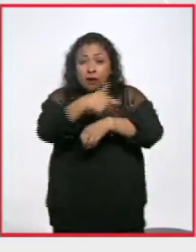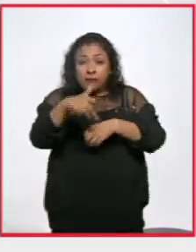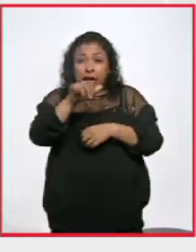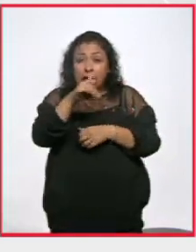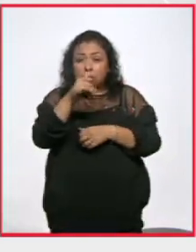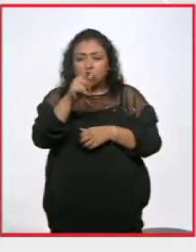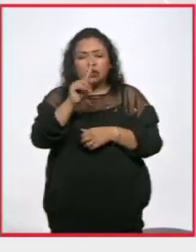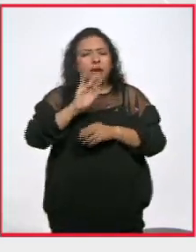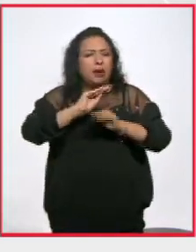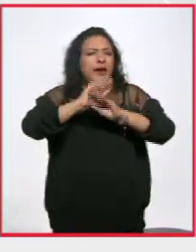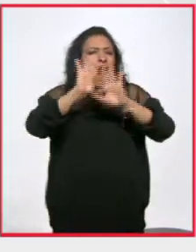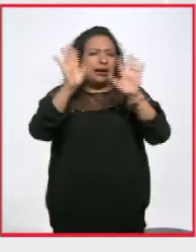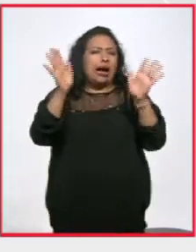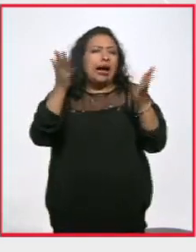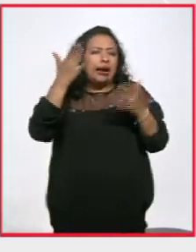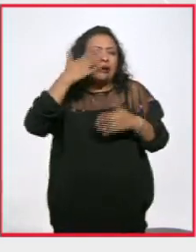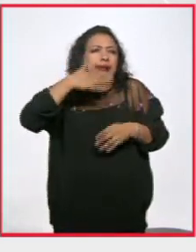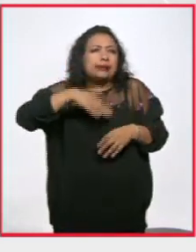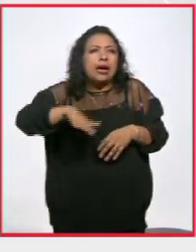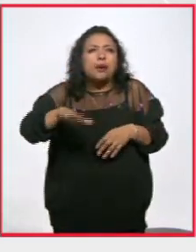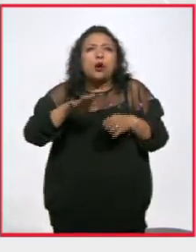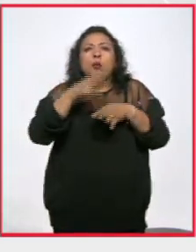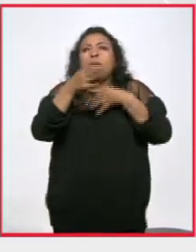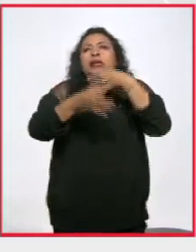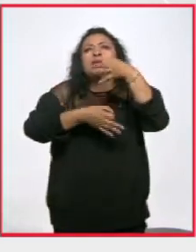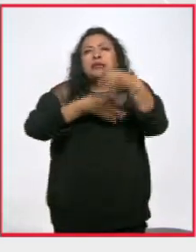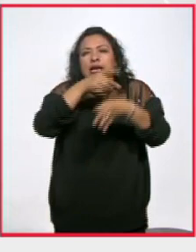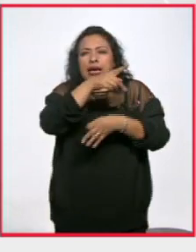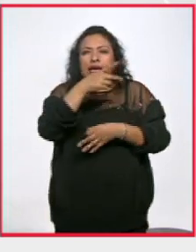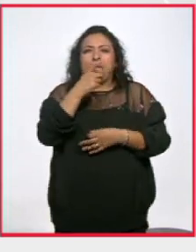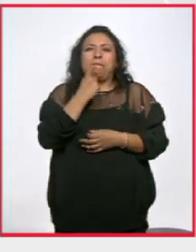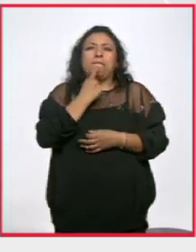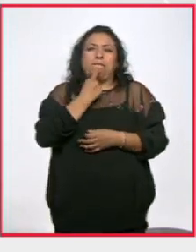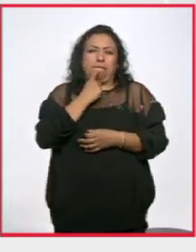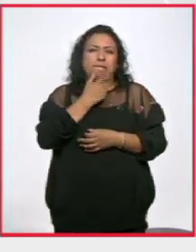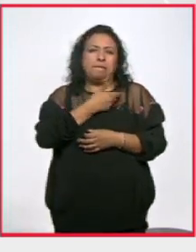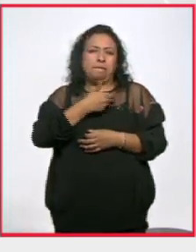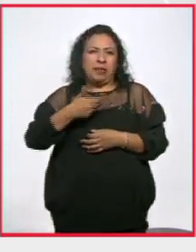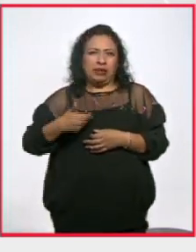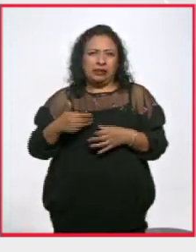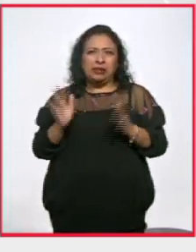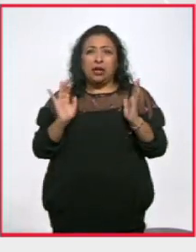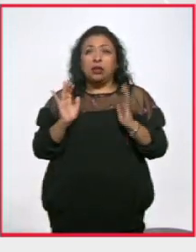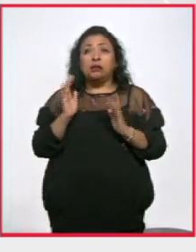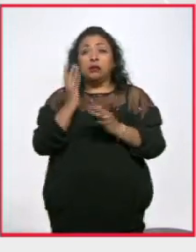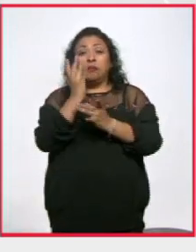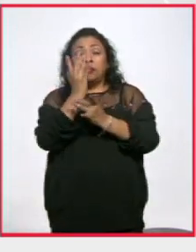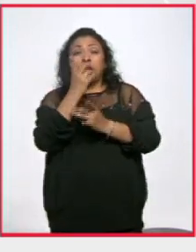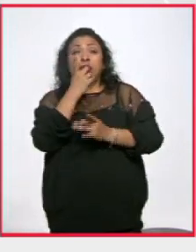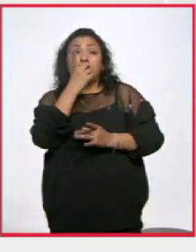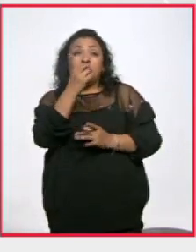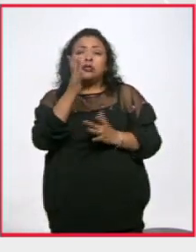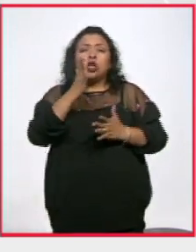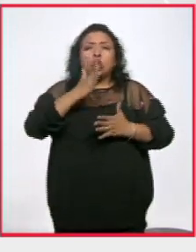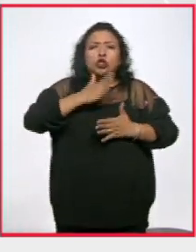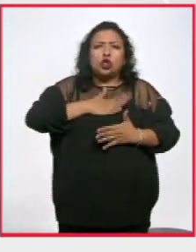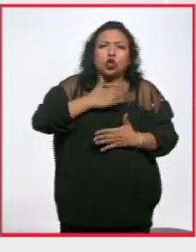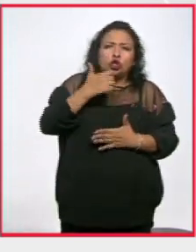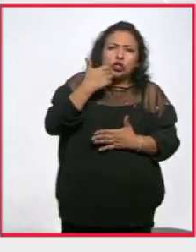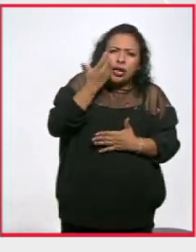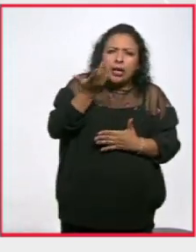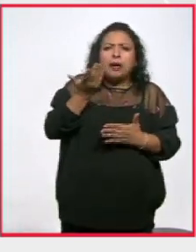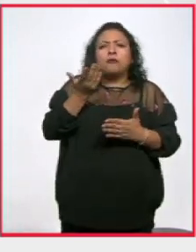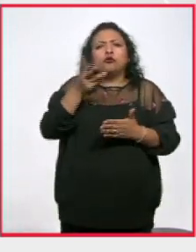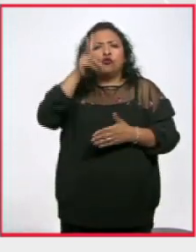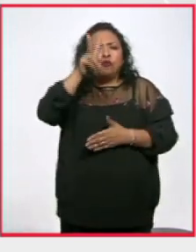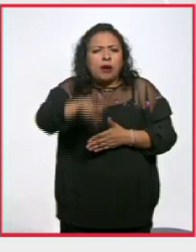muy claras frente a estos mensajes de Andrés Manuel, que al decir lo que nosotros queremos es